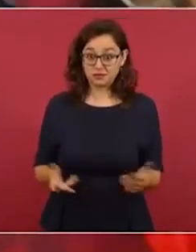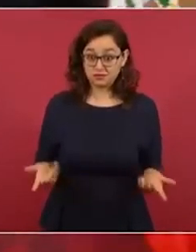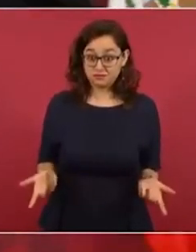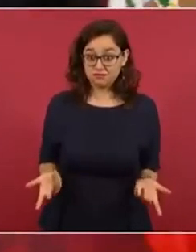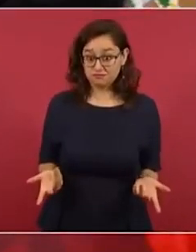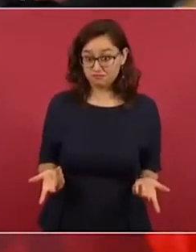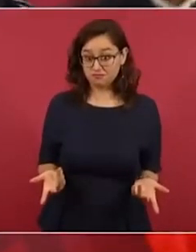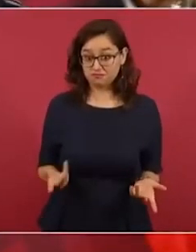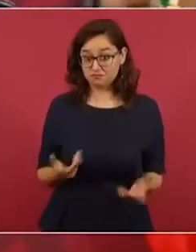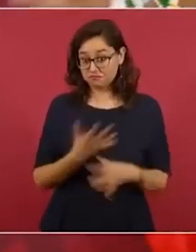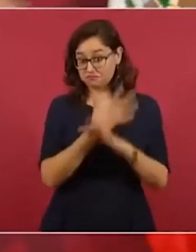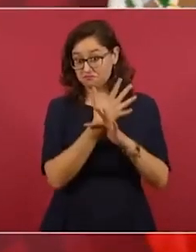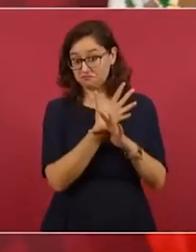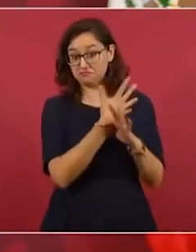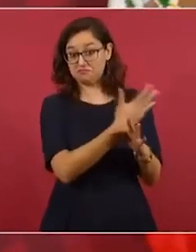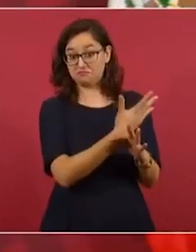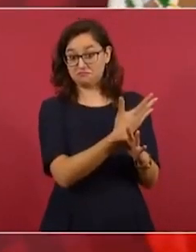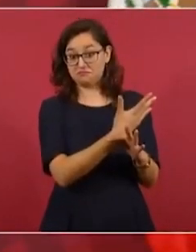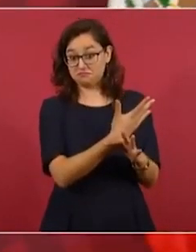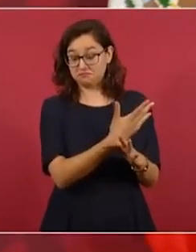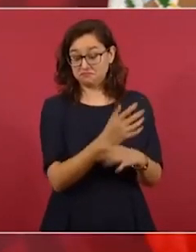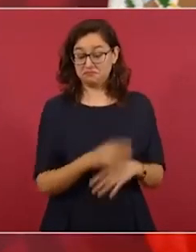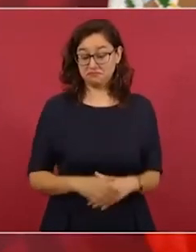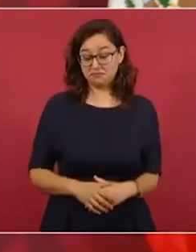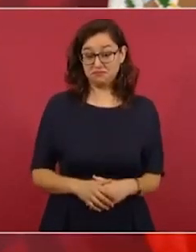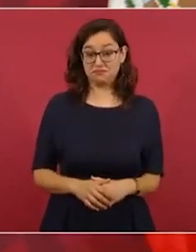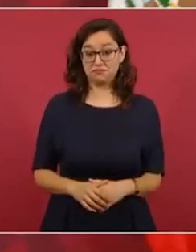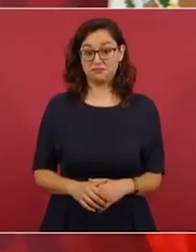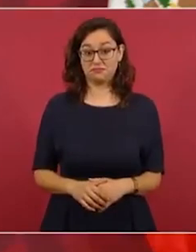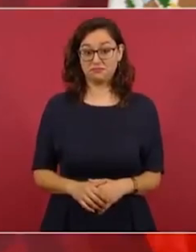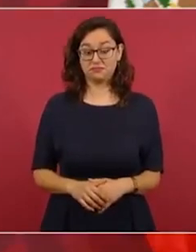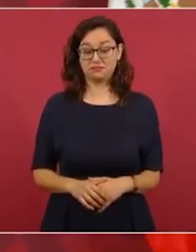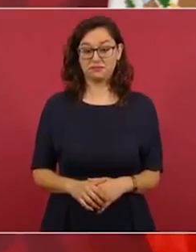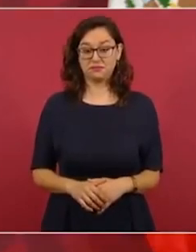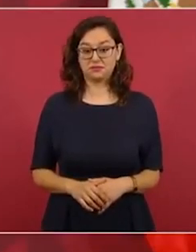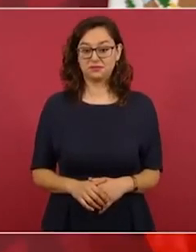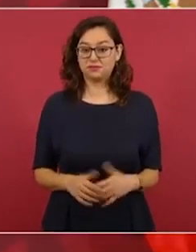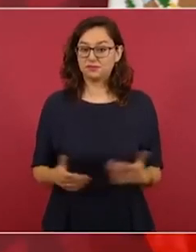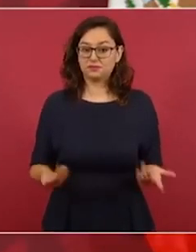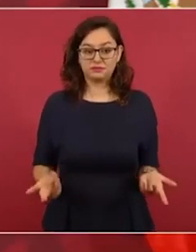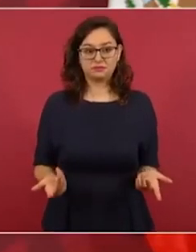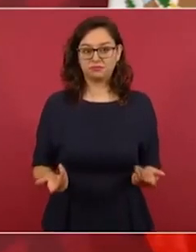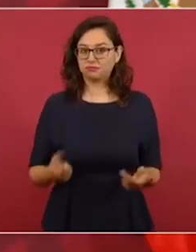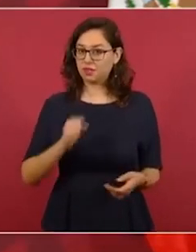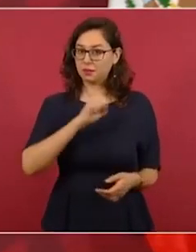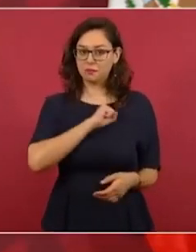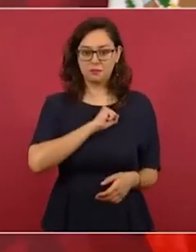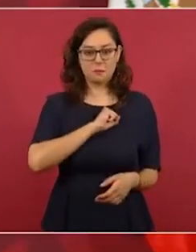la oposición eso es mezquino